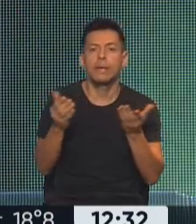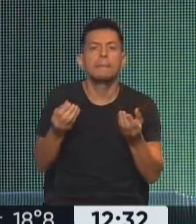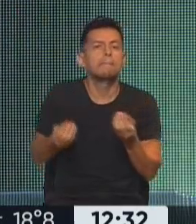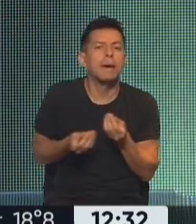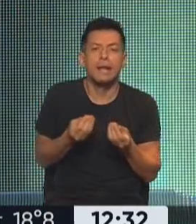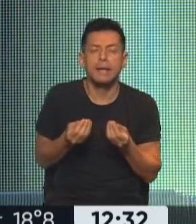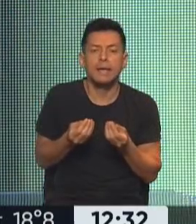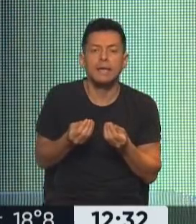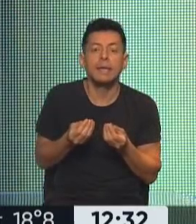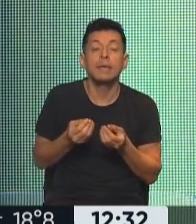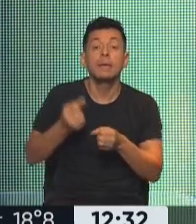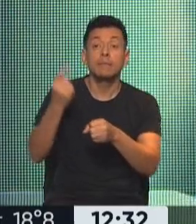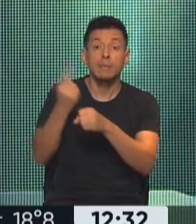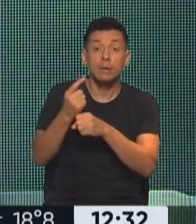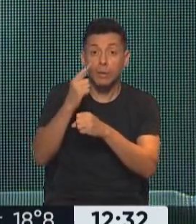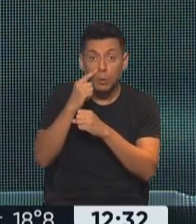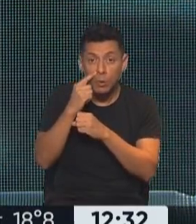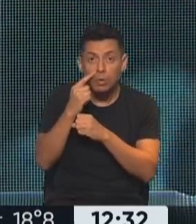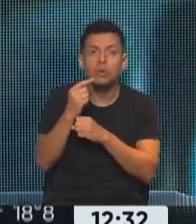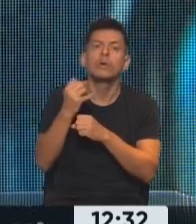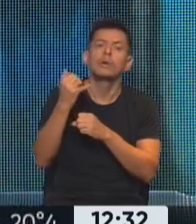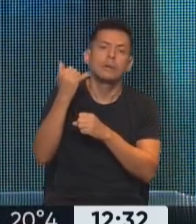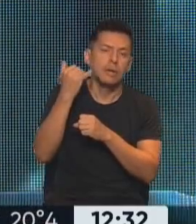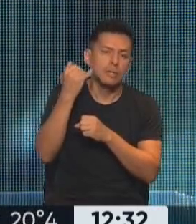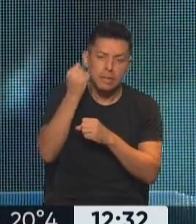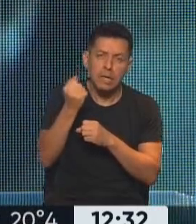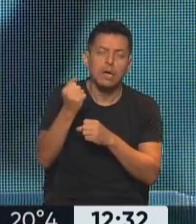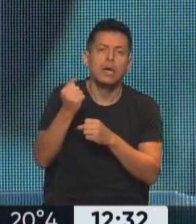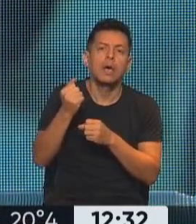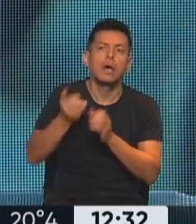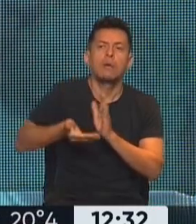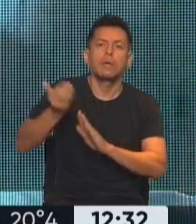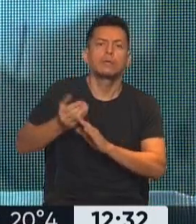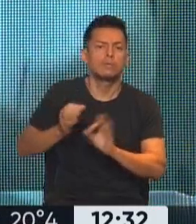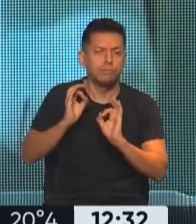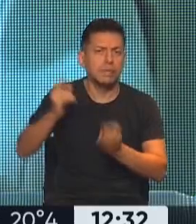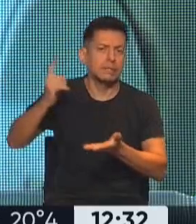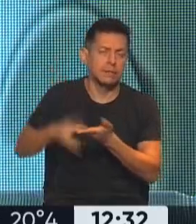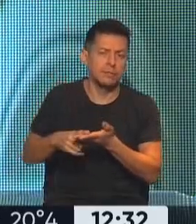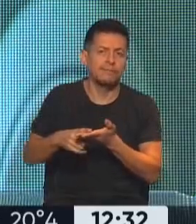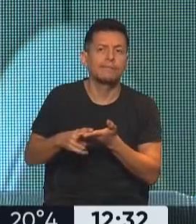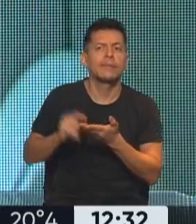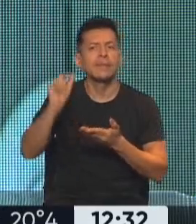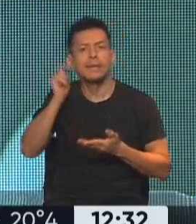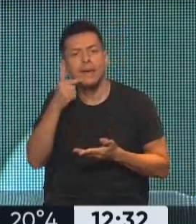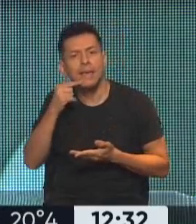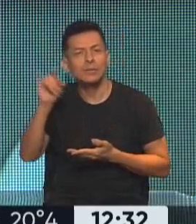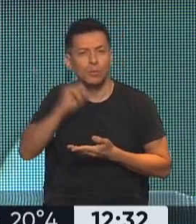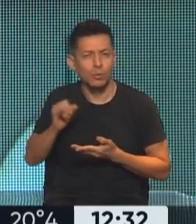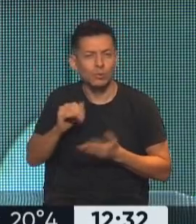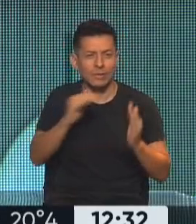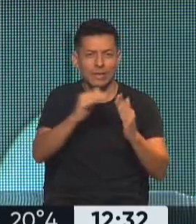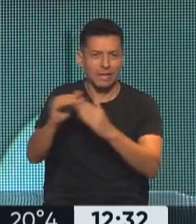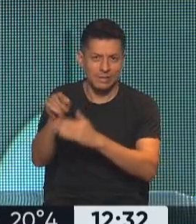definido para el primero de junio los nuevos aumentos en estos servicios energéticos domiciliarios.